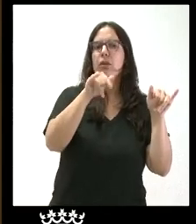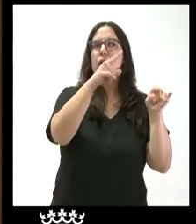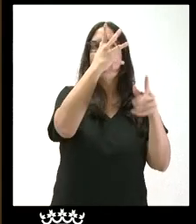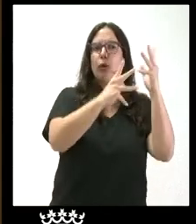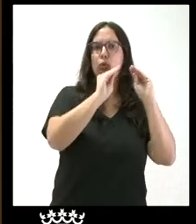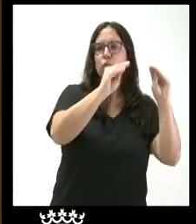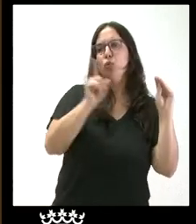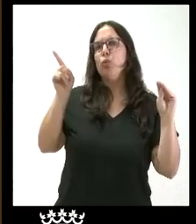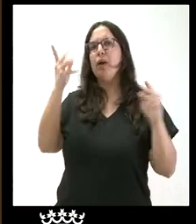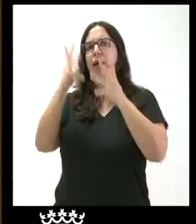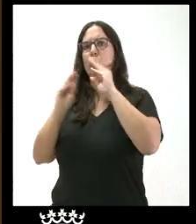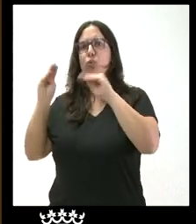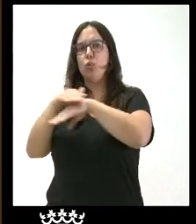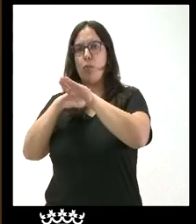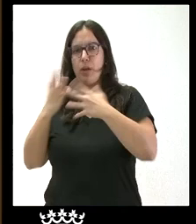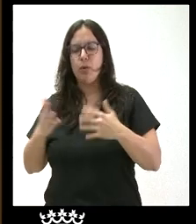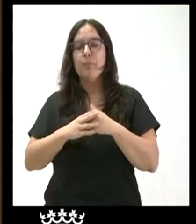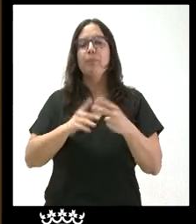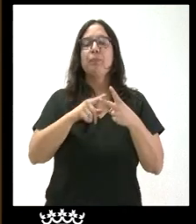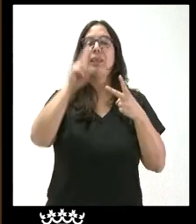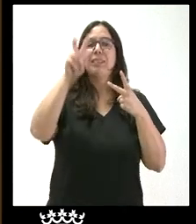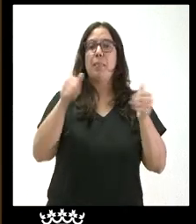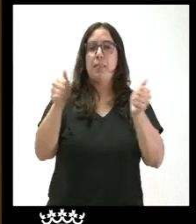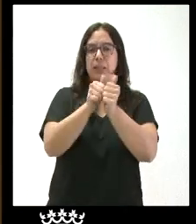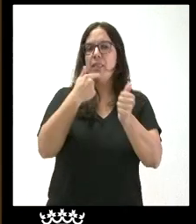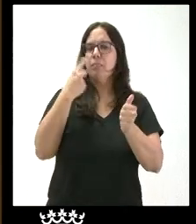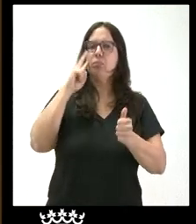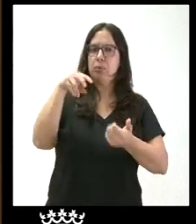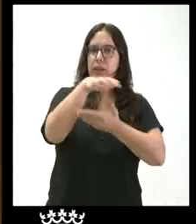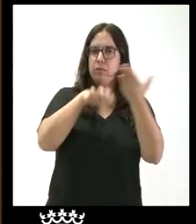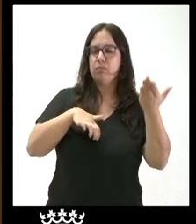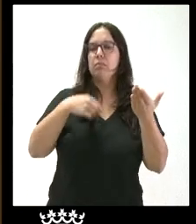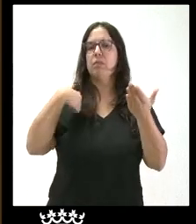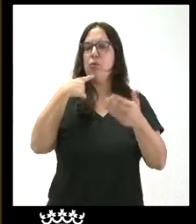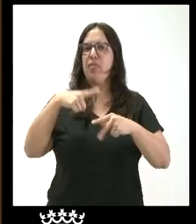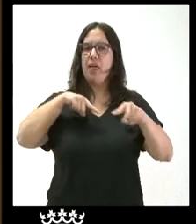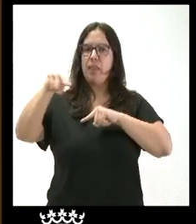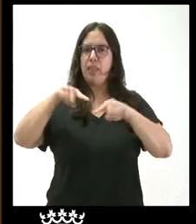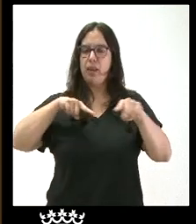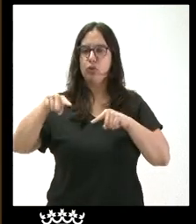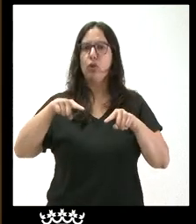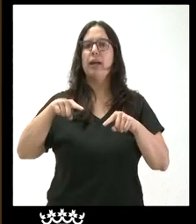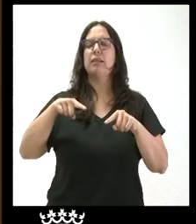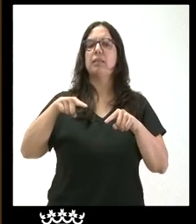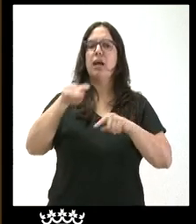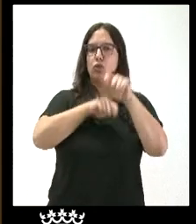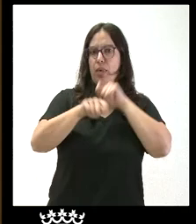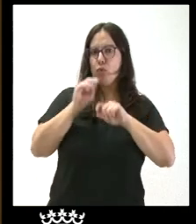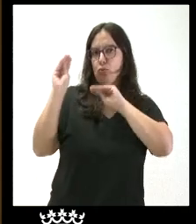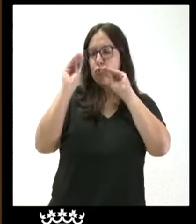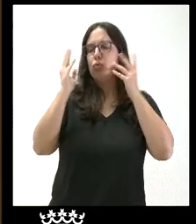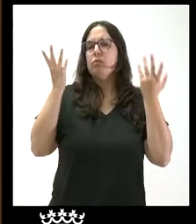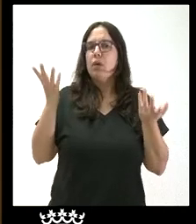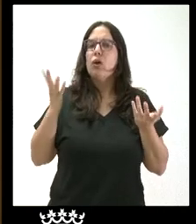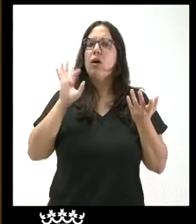la dependencia reconociendo todo lo que ha dicho el informe y la asociación de directores sí que llama también la atención en que las prestaciones